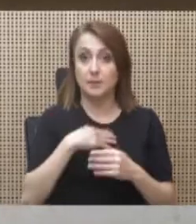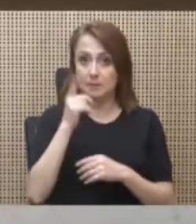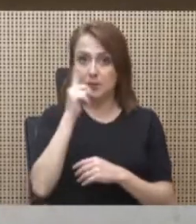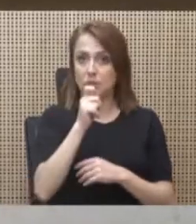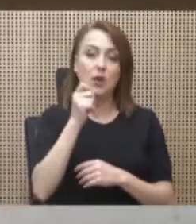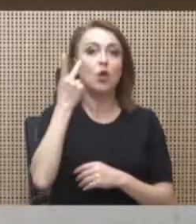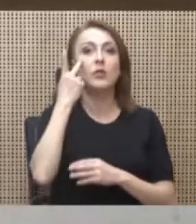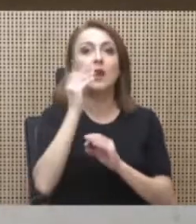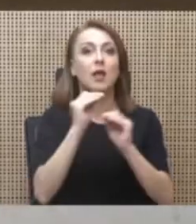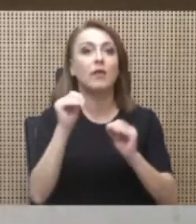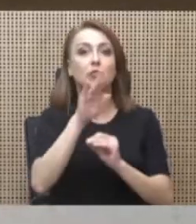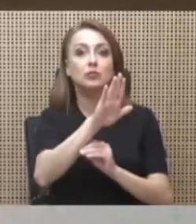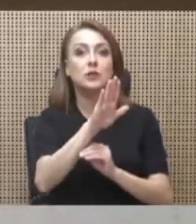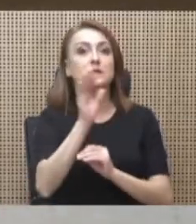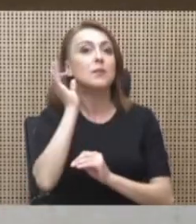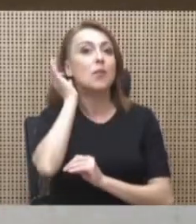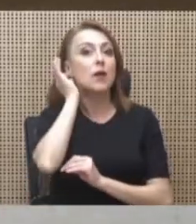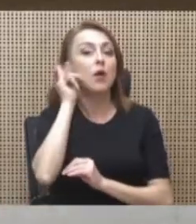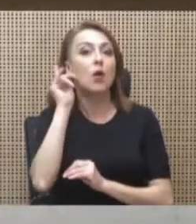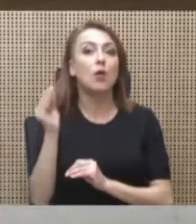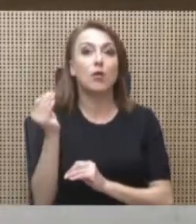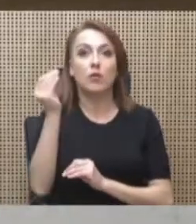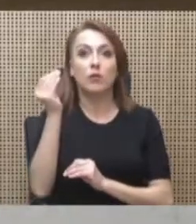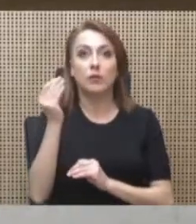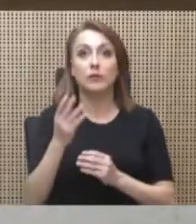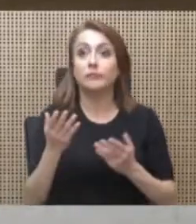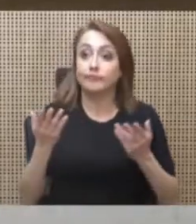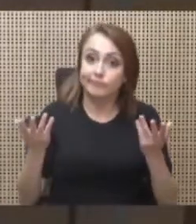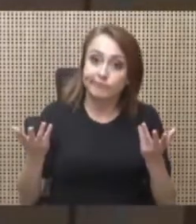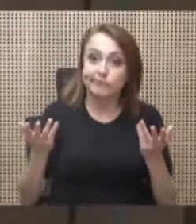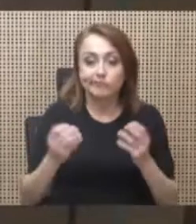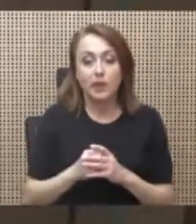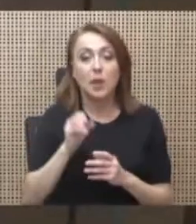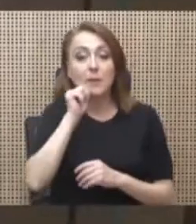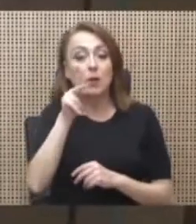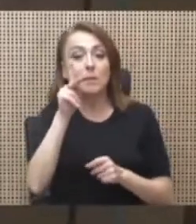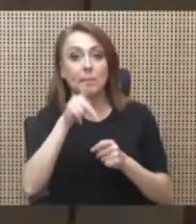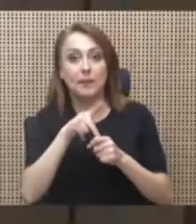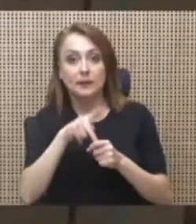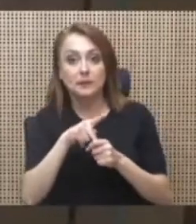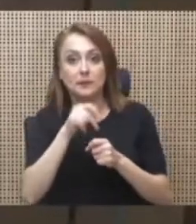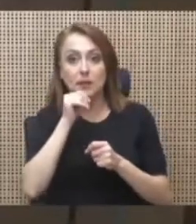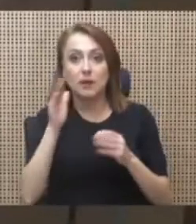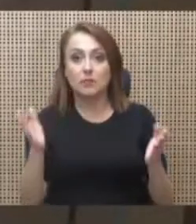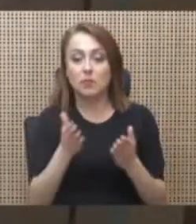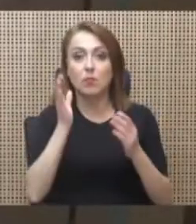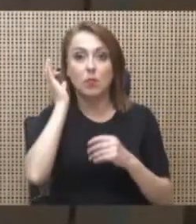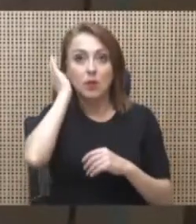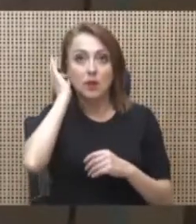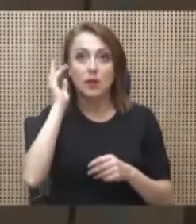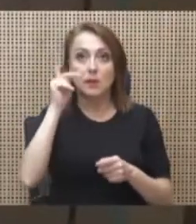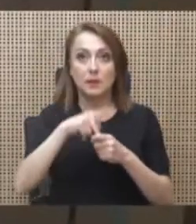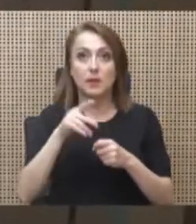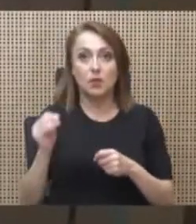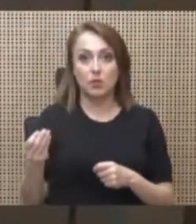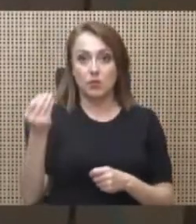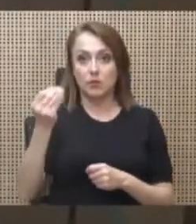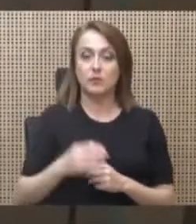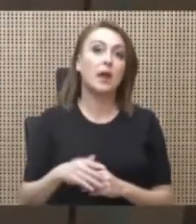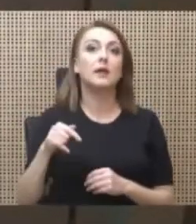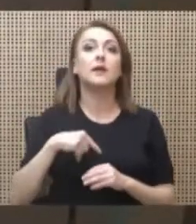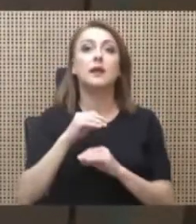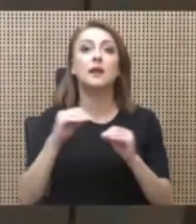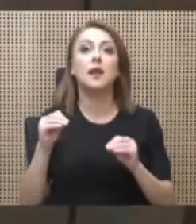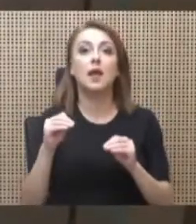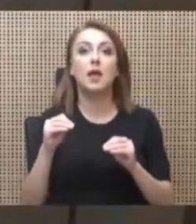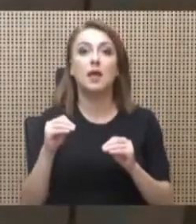no tiene nada que ver con que usted sea mujer y sea joven, al contrario, promovemos la participación de mujeres y la participación de jóvenes. Aquí nadie se